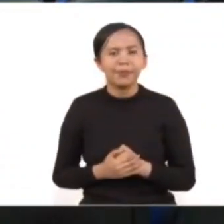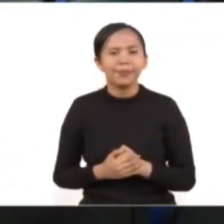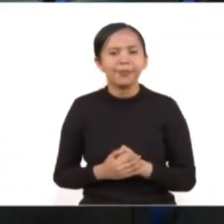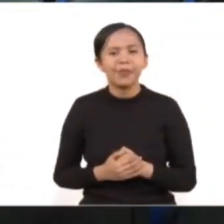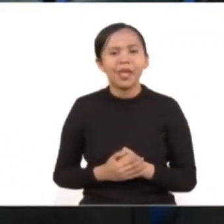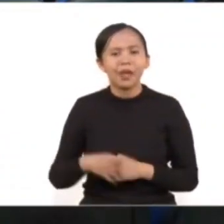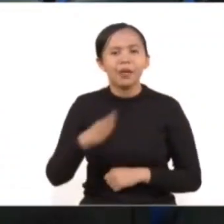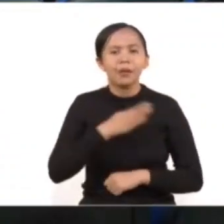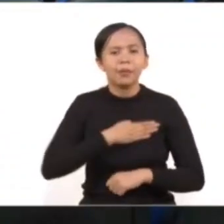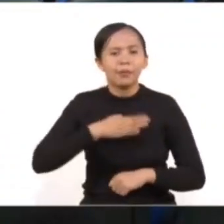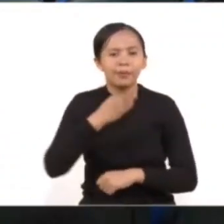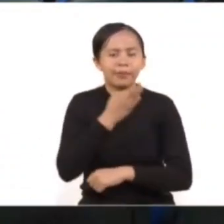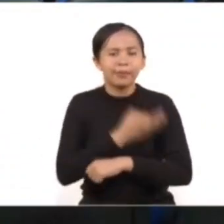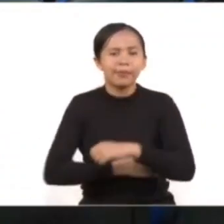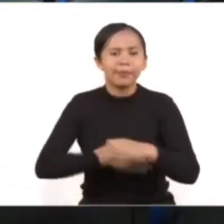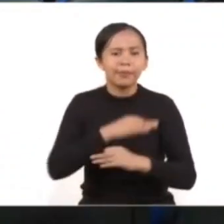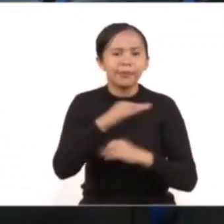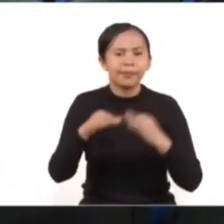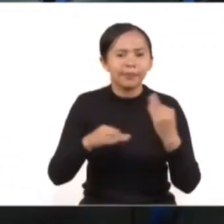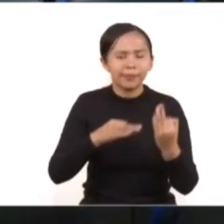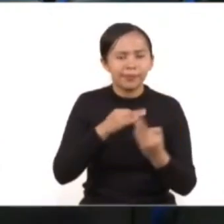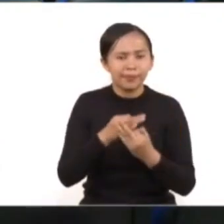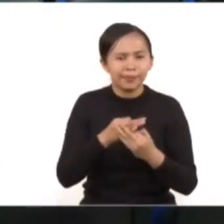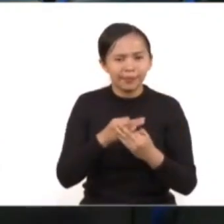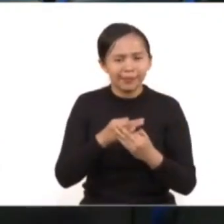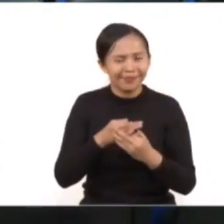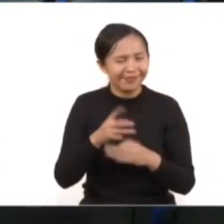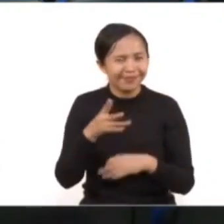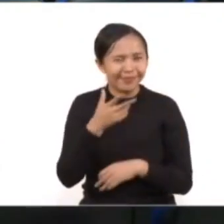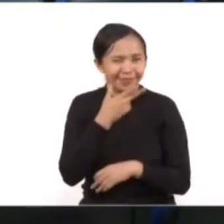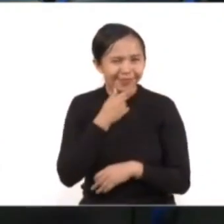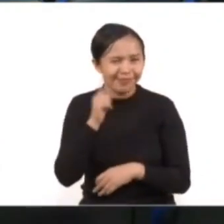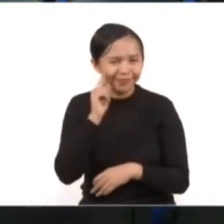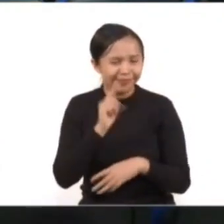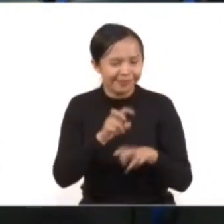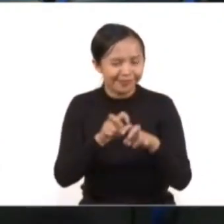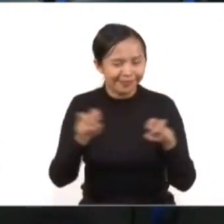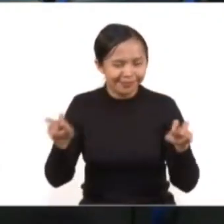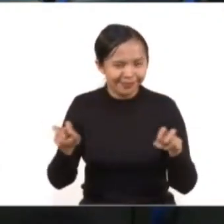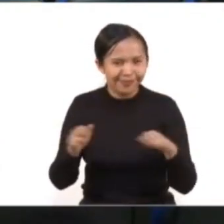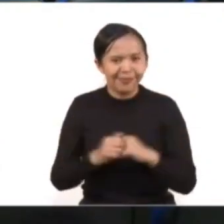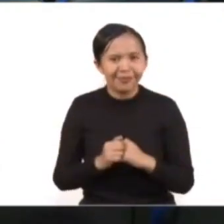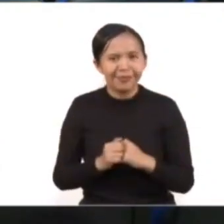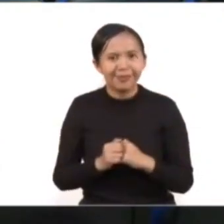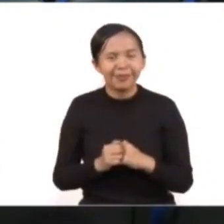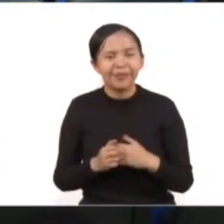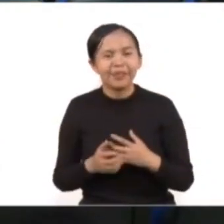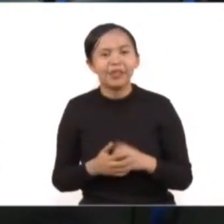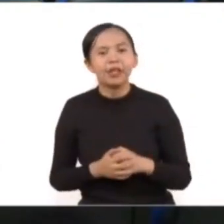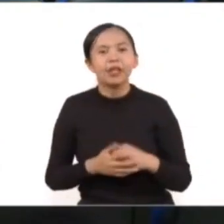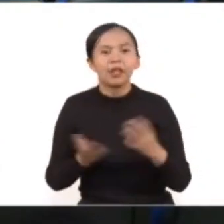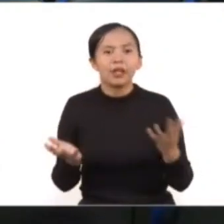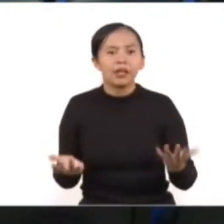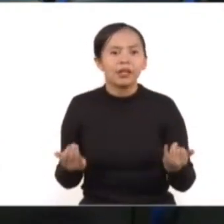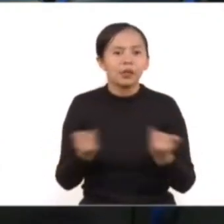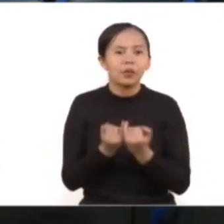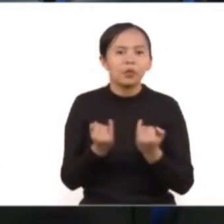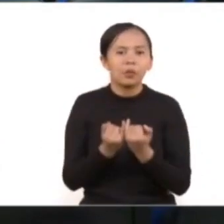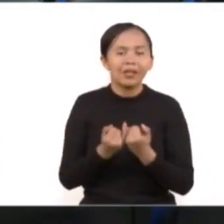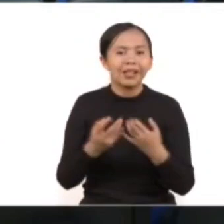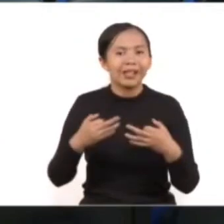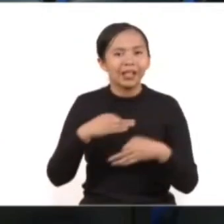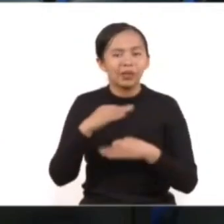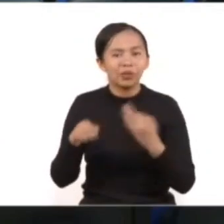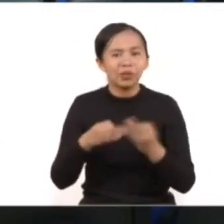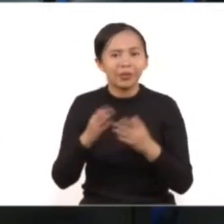Buenas tardes a todas, a todos, este presidium magnífico y a la asistencia que nos hace el favor de escucharnos de manera física,